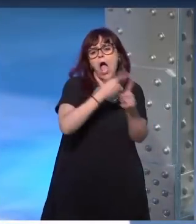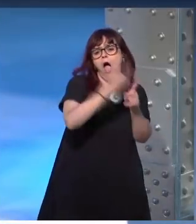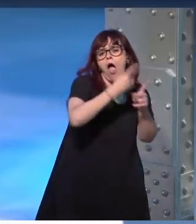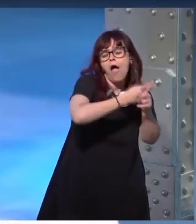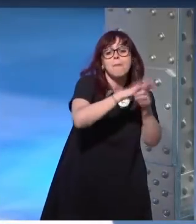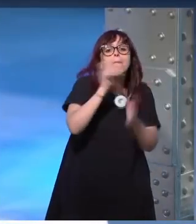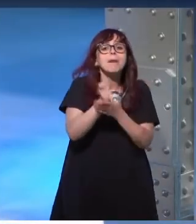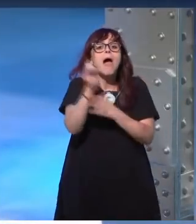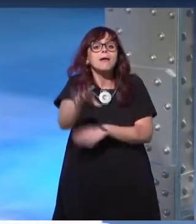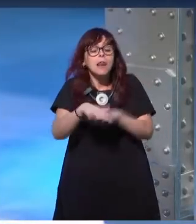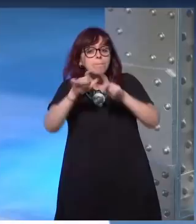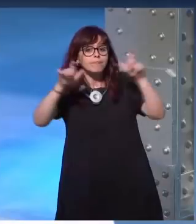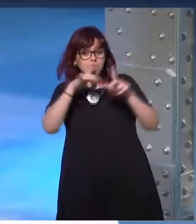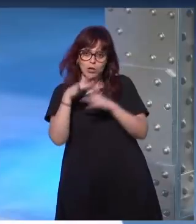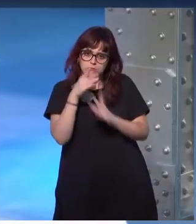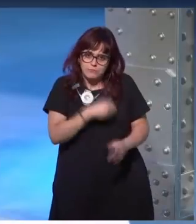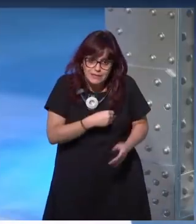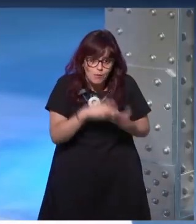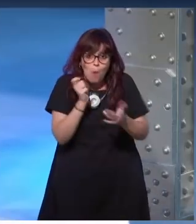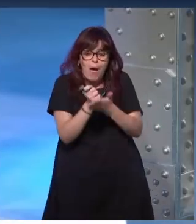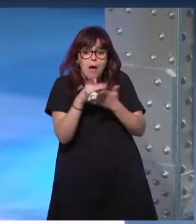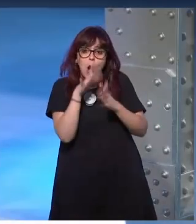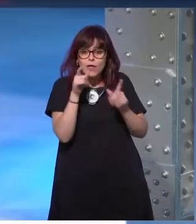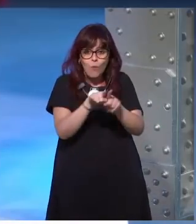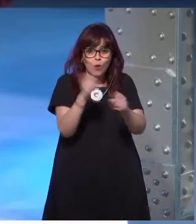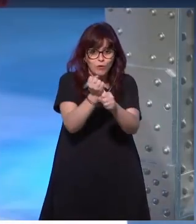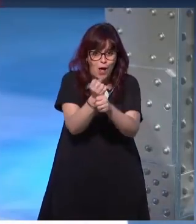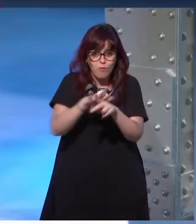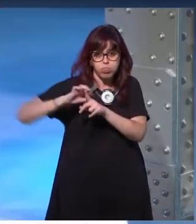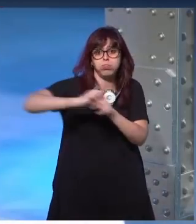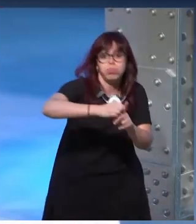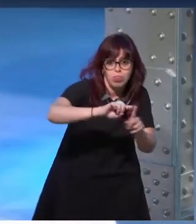pregunto quien le paga esta peña porque estoy seguro de que alguien les tiene que pagar porque esto es como un curro